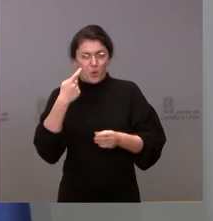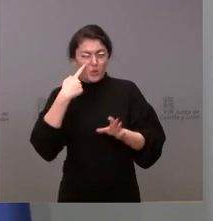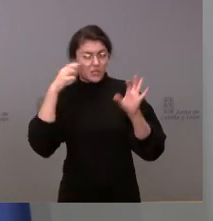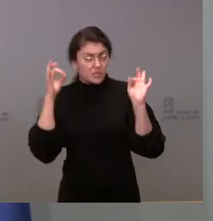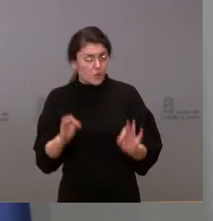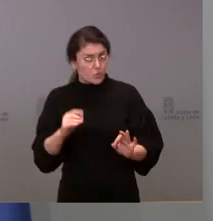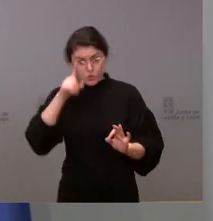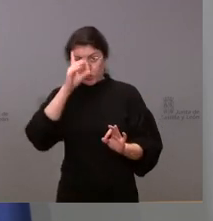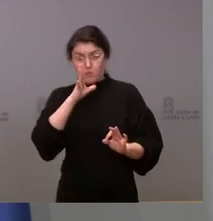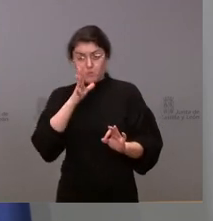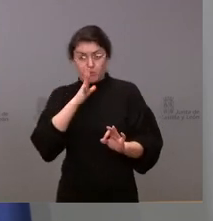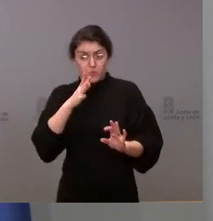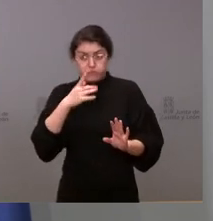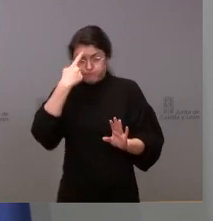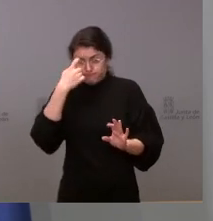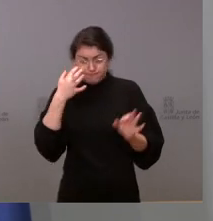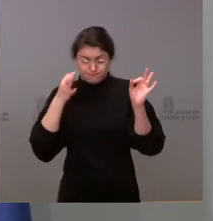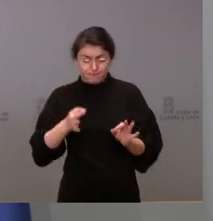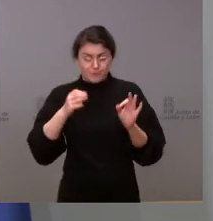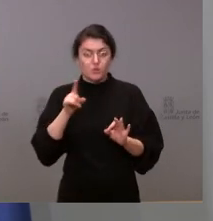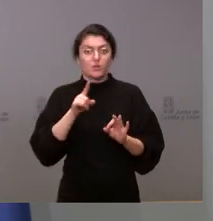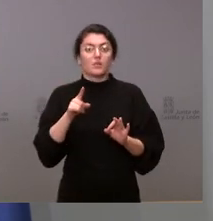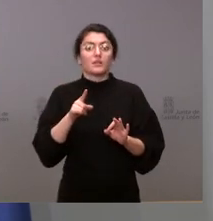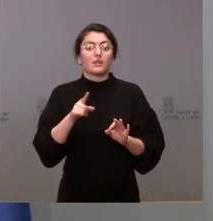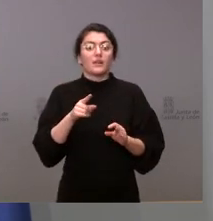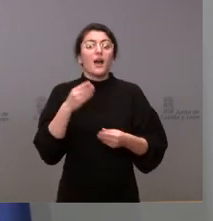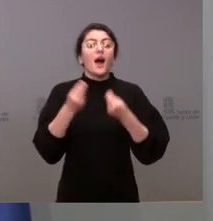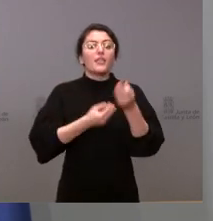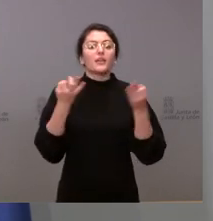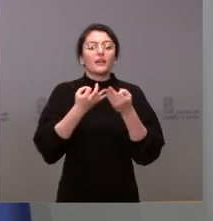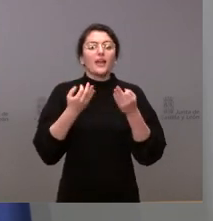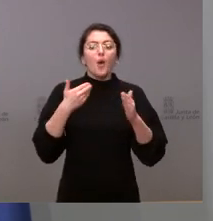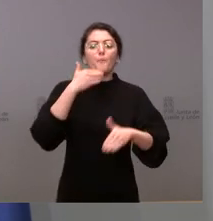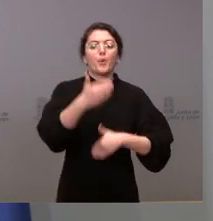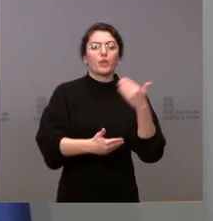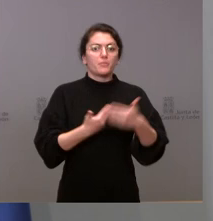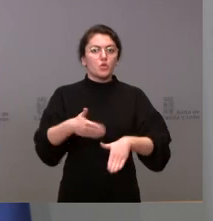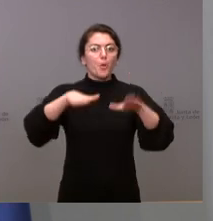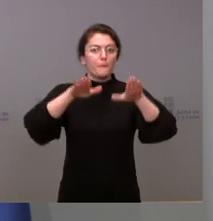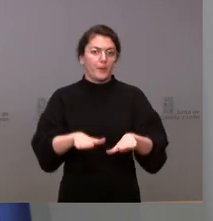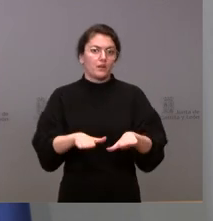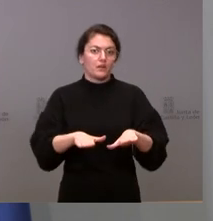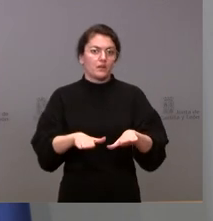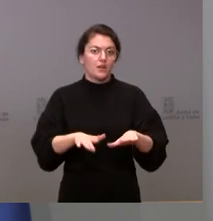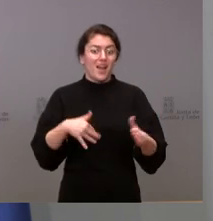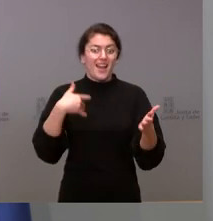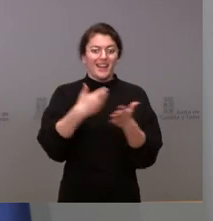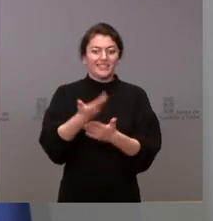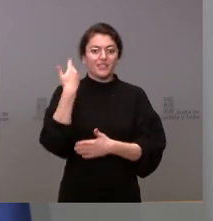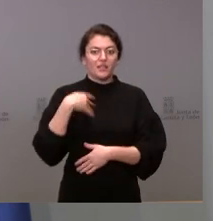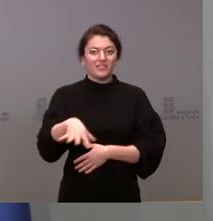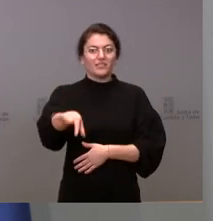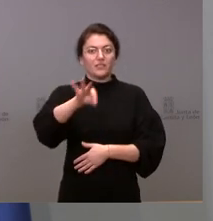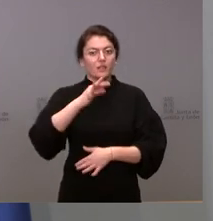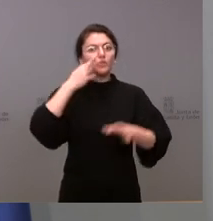que memoria no me pueda fallar es que se paralizara los procedimientos en espera de una decisión definitiva que finalmente